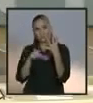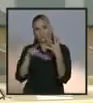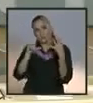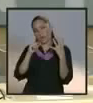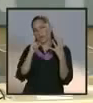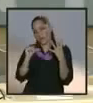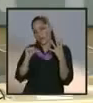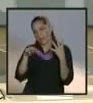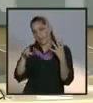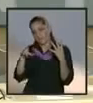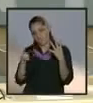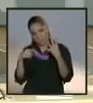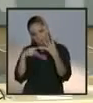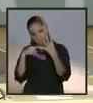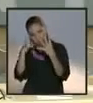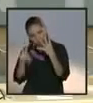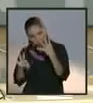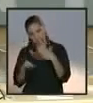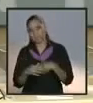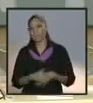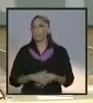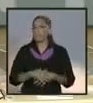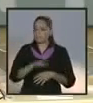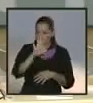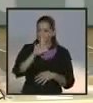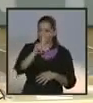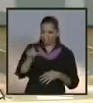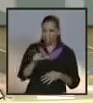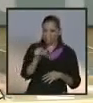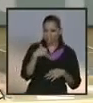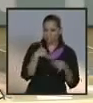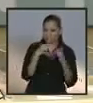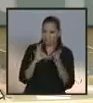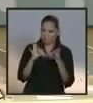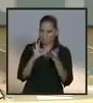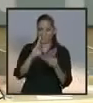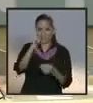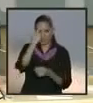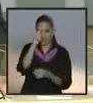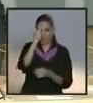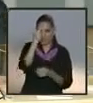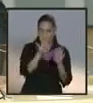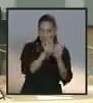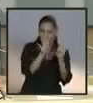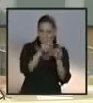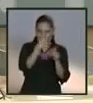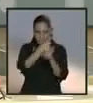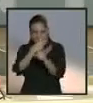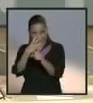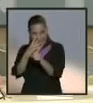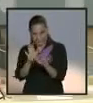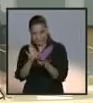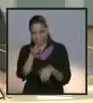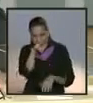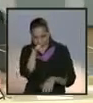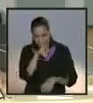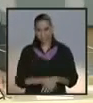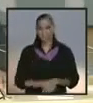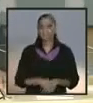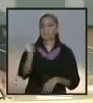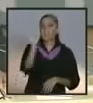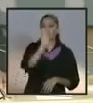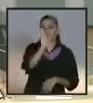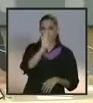López Obrador. Bueno, yo creo, lo estaremos, insisto, repitiendo sistemáticamente. Algo importante, si a un